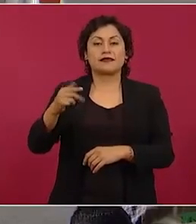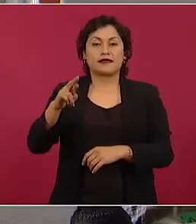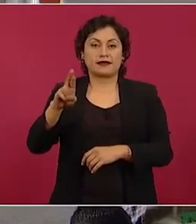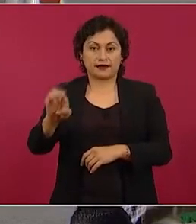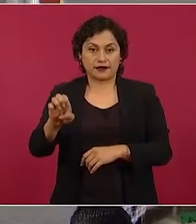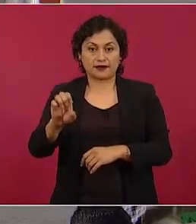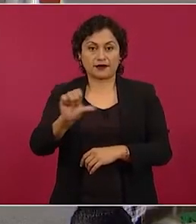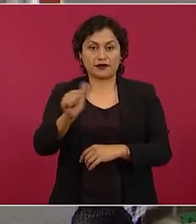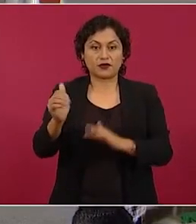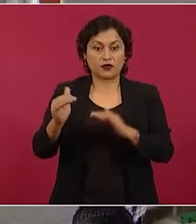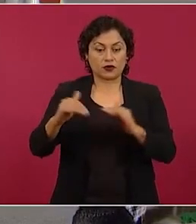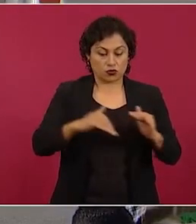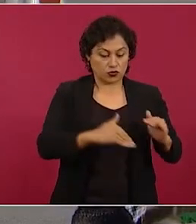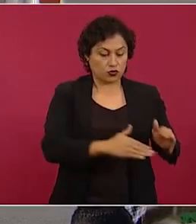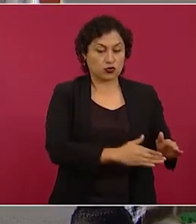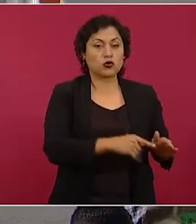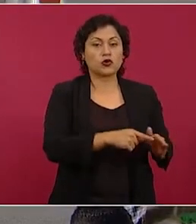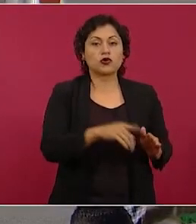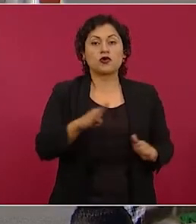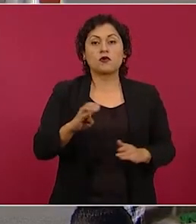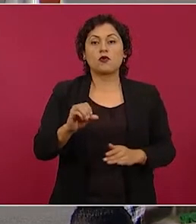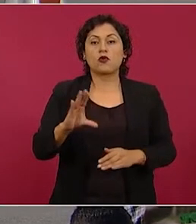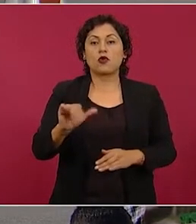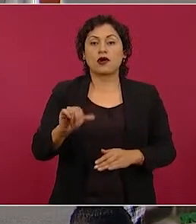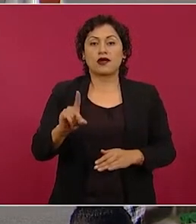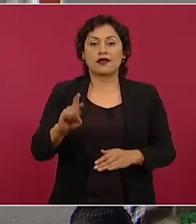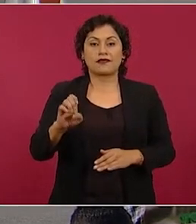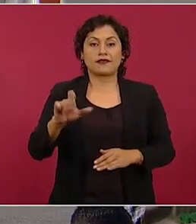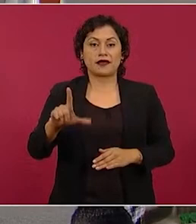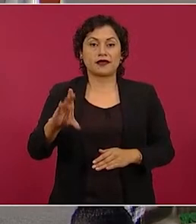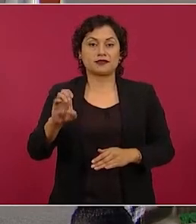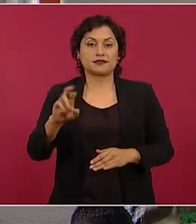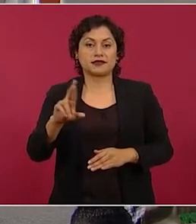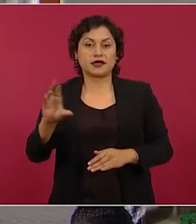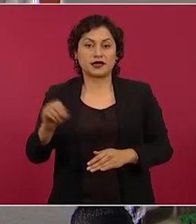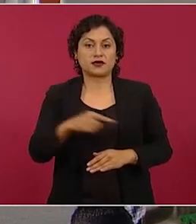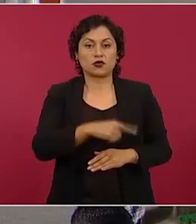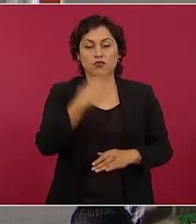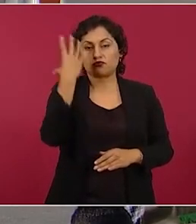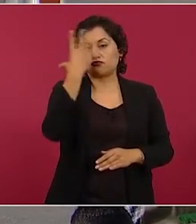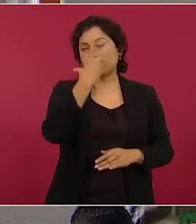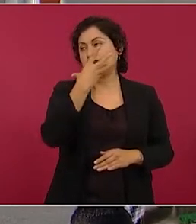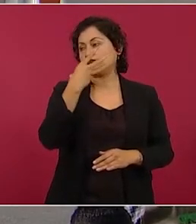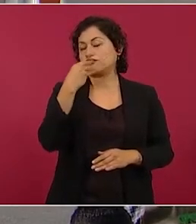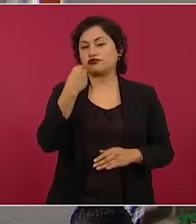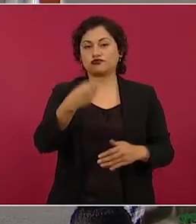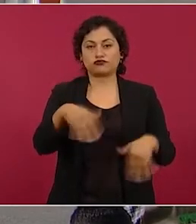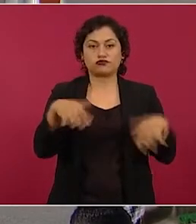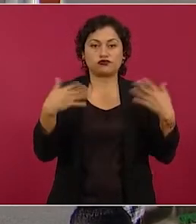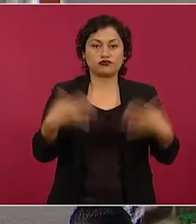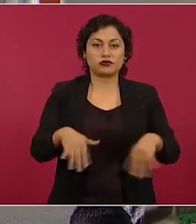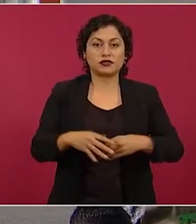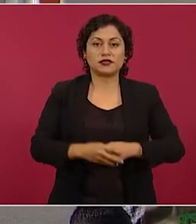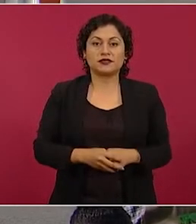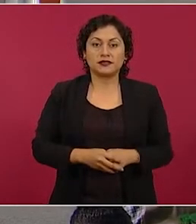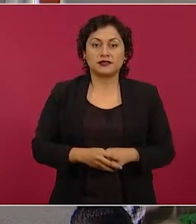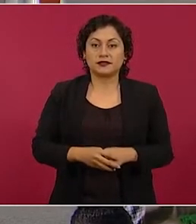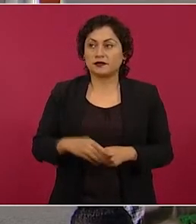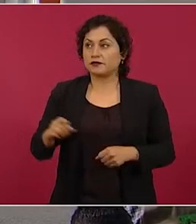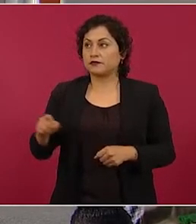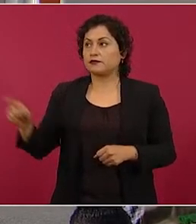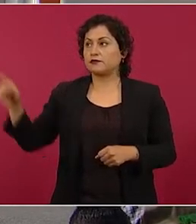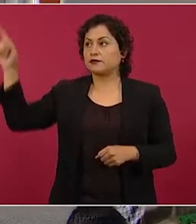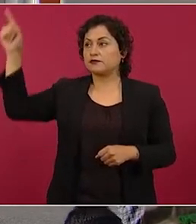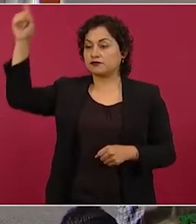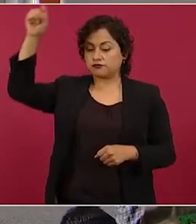Boca del Cerro, esto es un paraíso. Aquí termina el